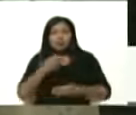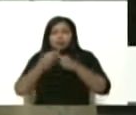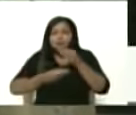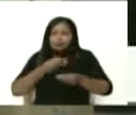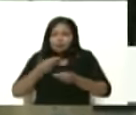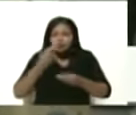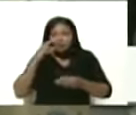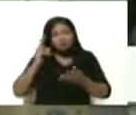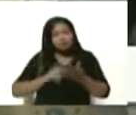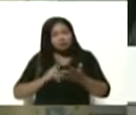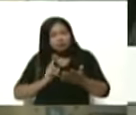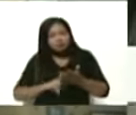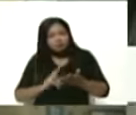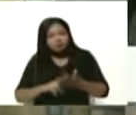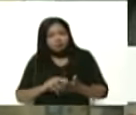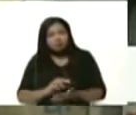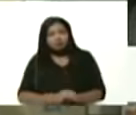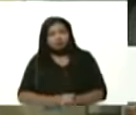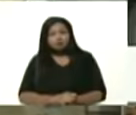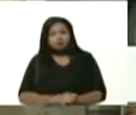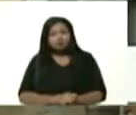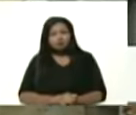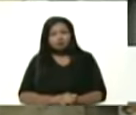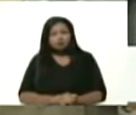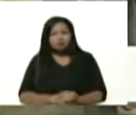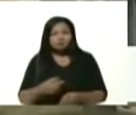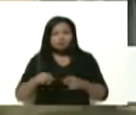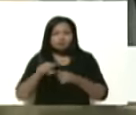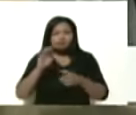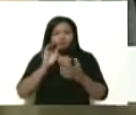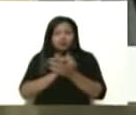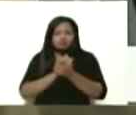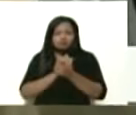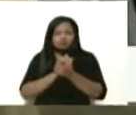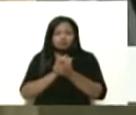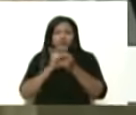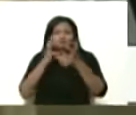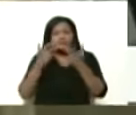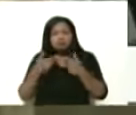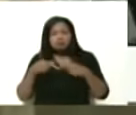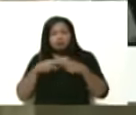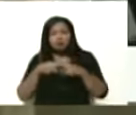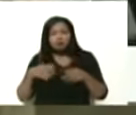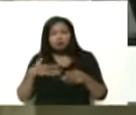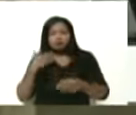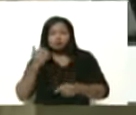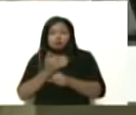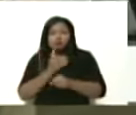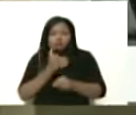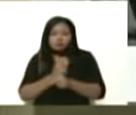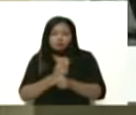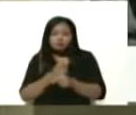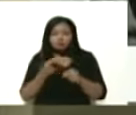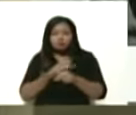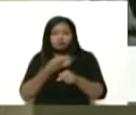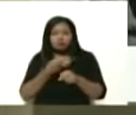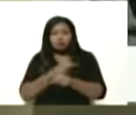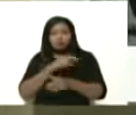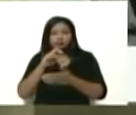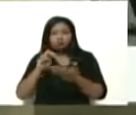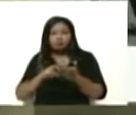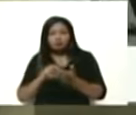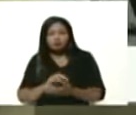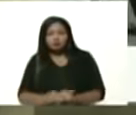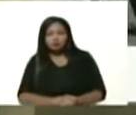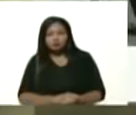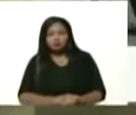los compañeros empresarios pueden trabajar con el gobierno nacional, que